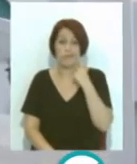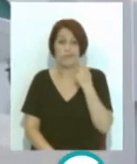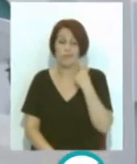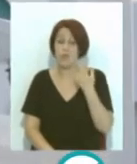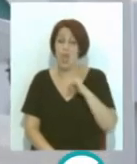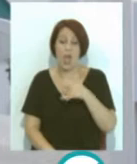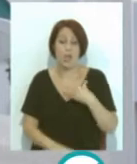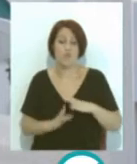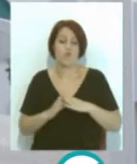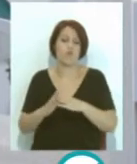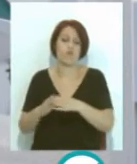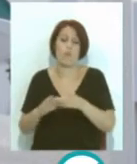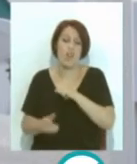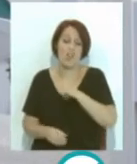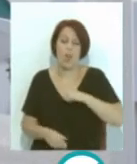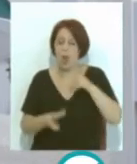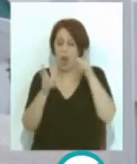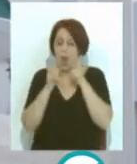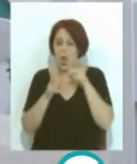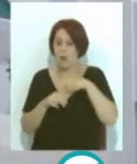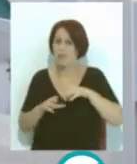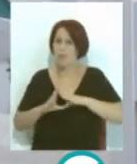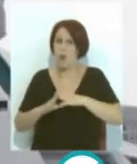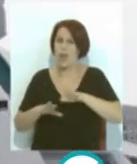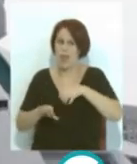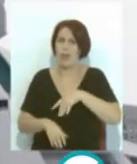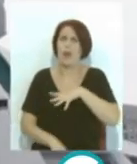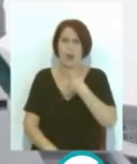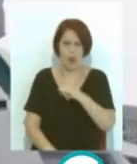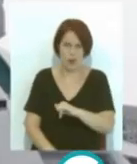presencia de este tipo de buques privados de lujo en el puerto de Cádiz.